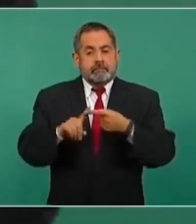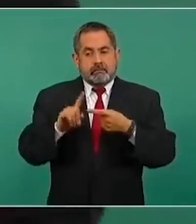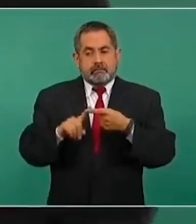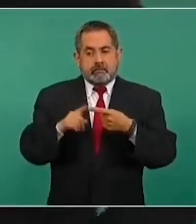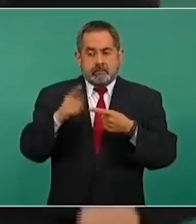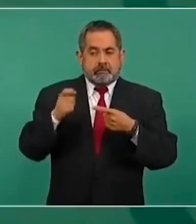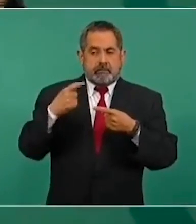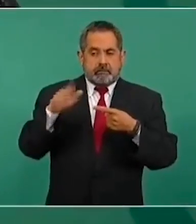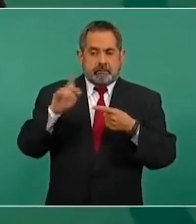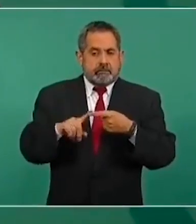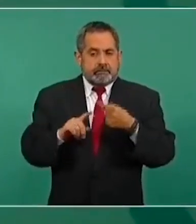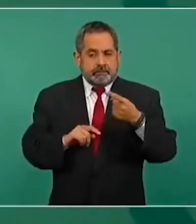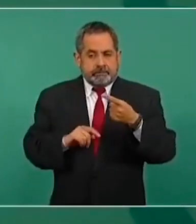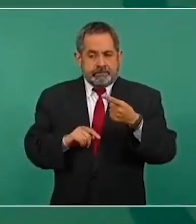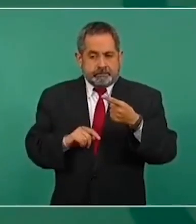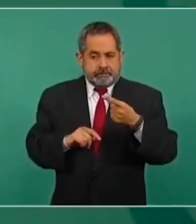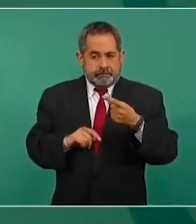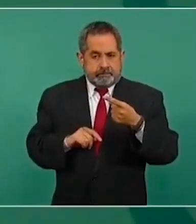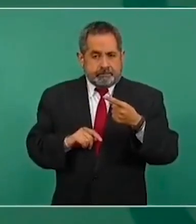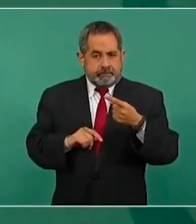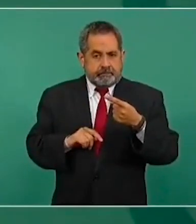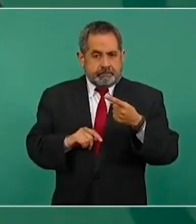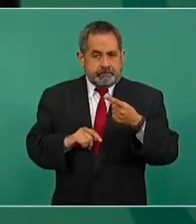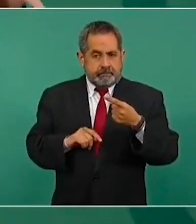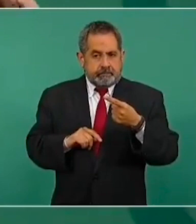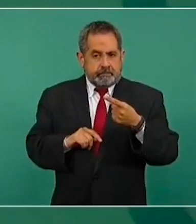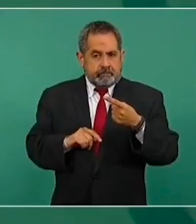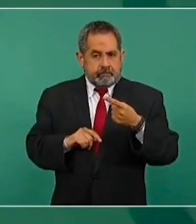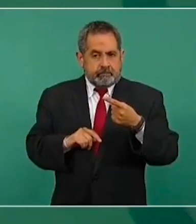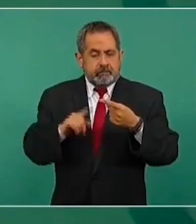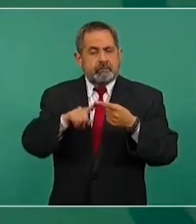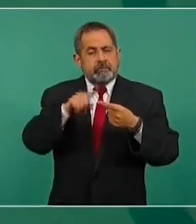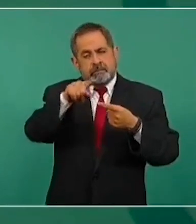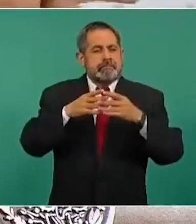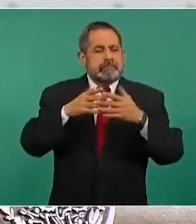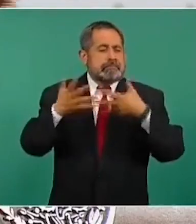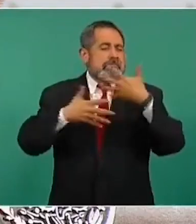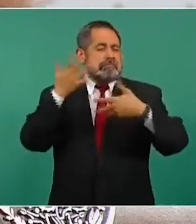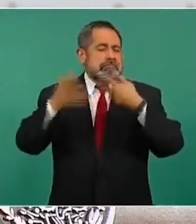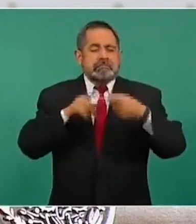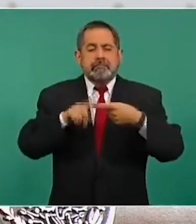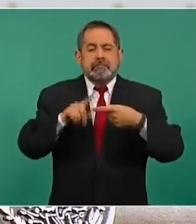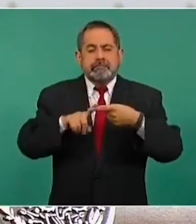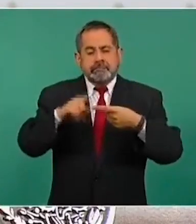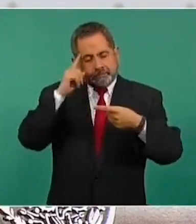cuando el escándalo de